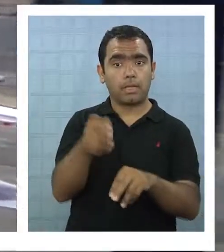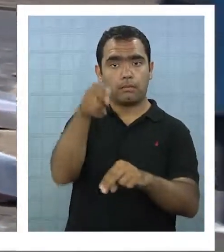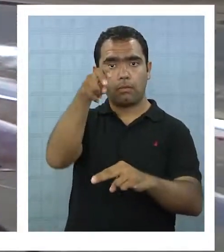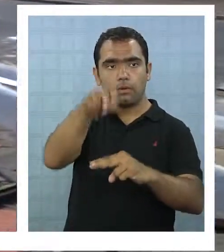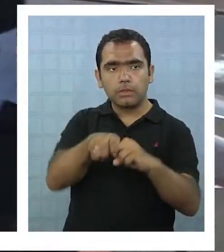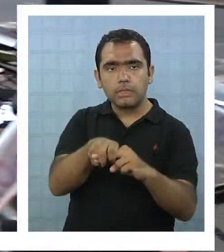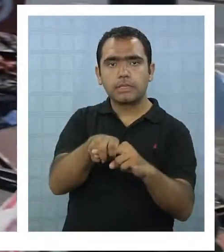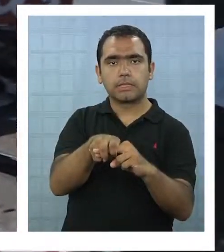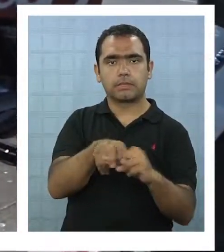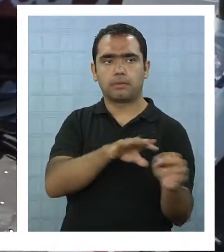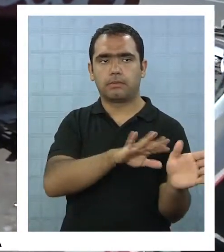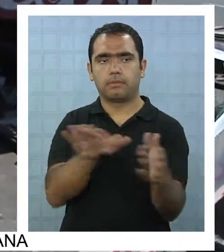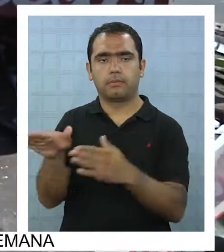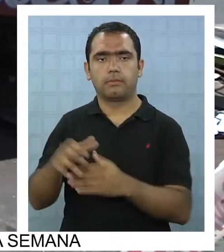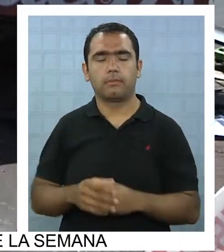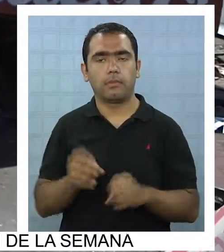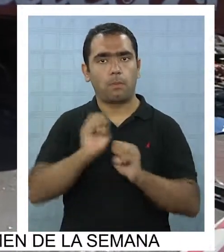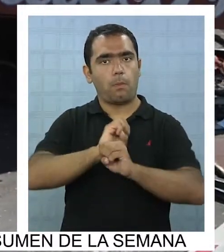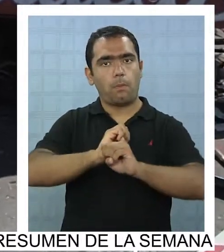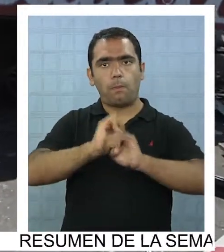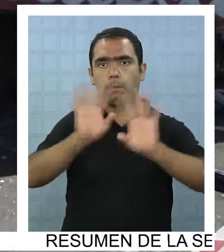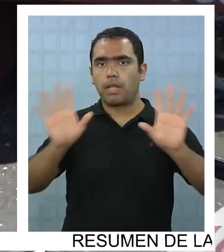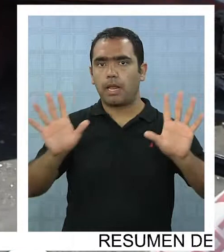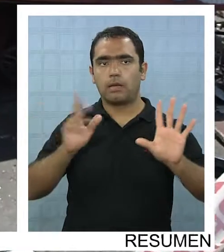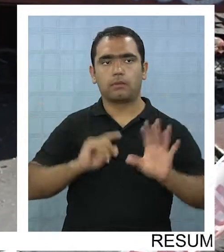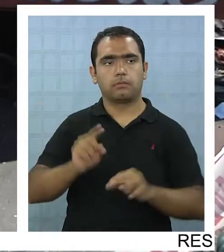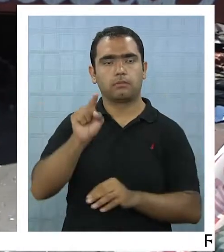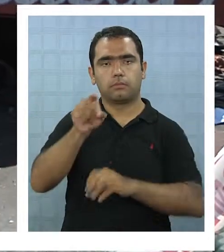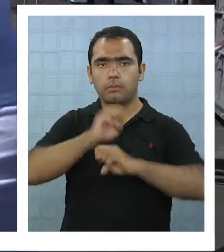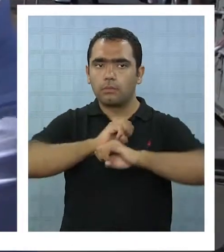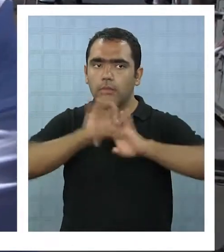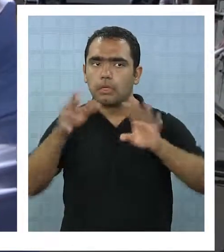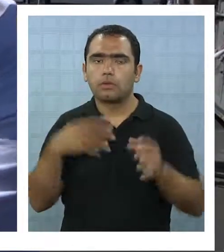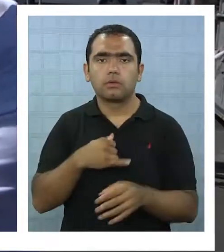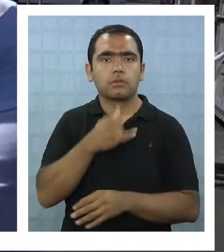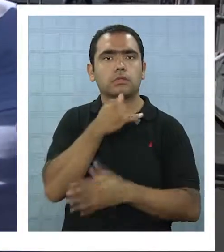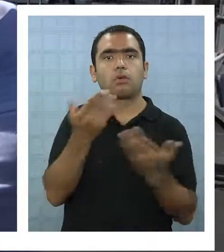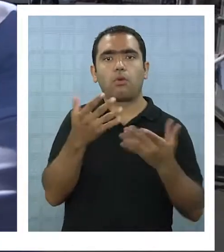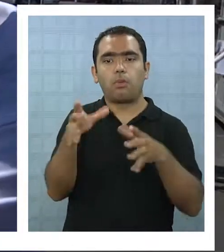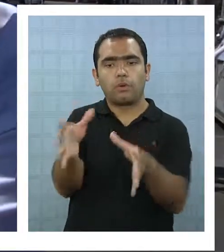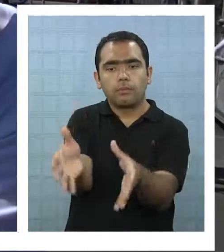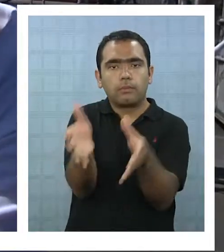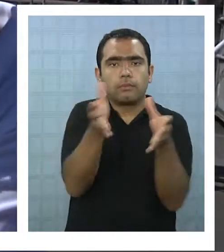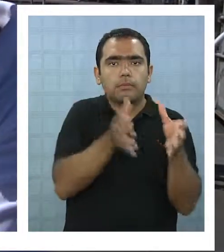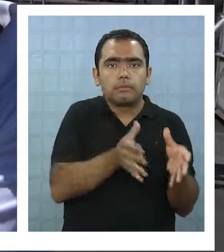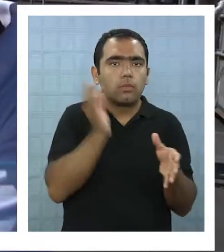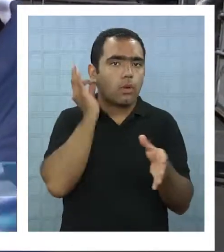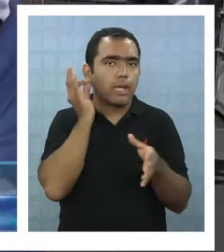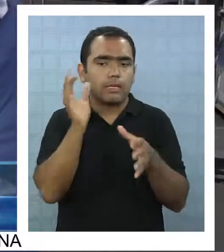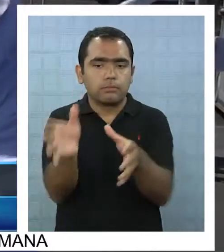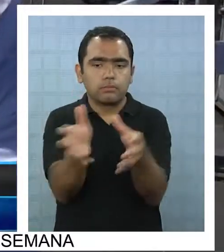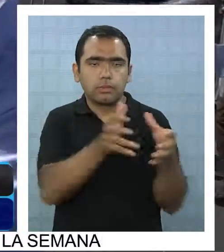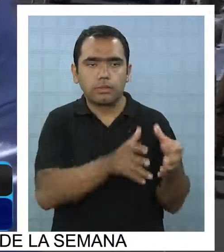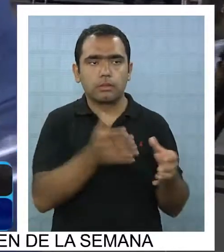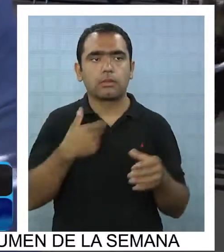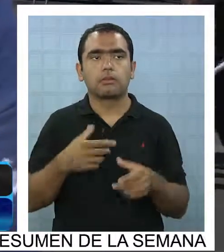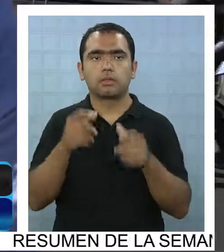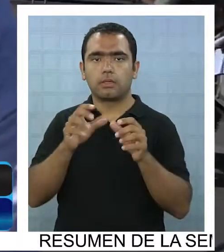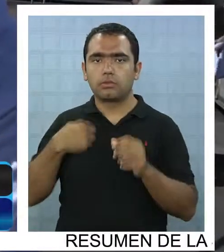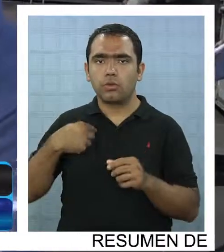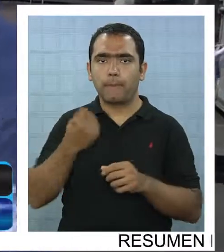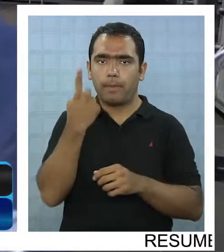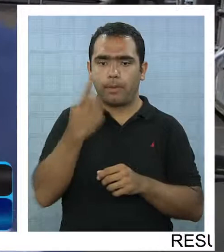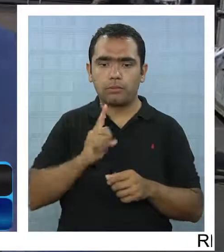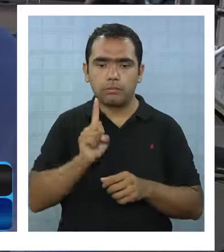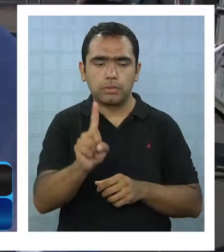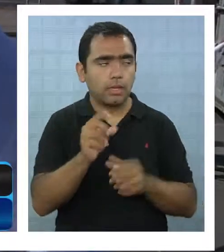no me puedo explicar cómo la sacamos. Yo fui el primero que llegué y empecé a llamar a las personas para que gritaran y empezamos a levantar la estructura de fierro para sacarla. Lo bueno